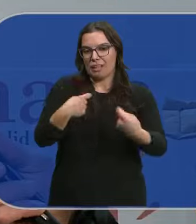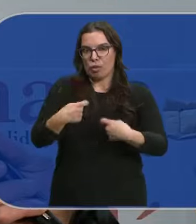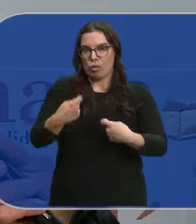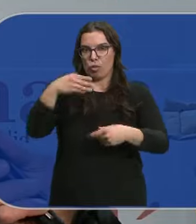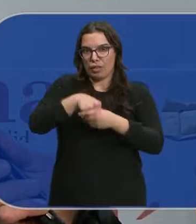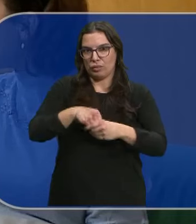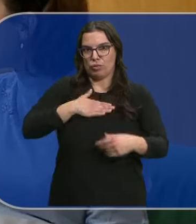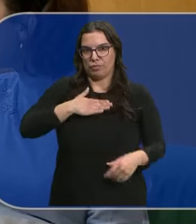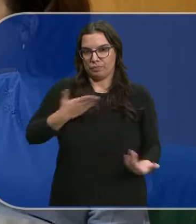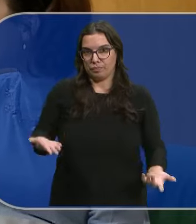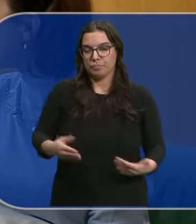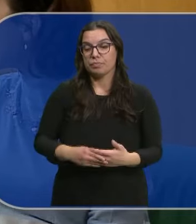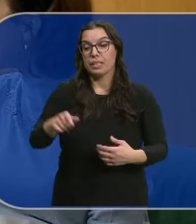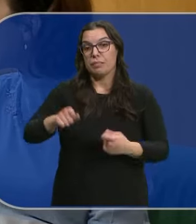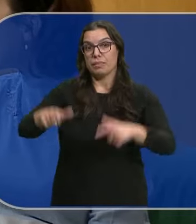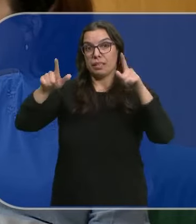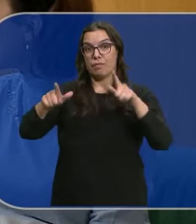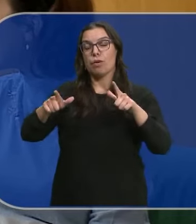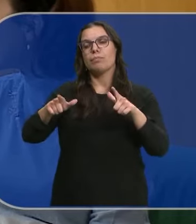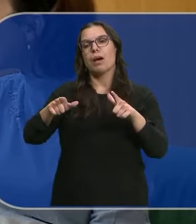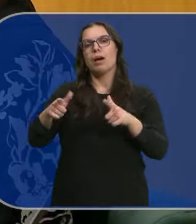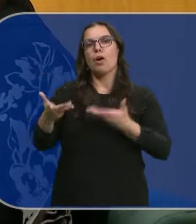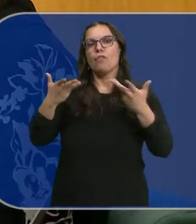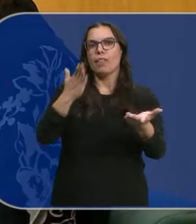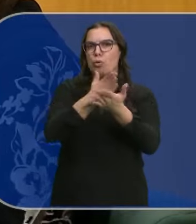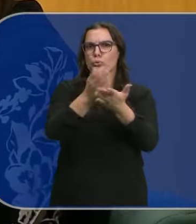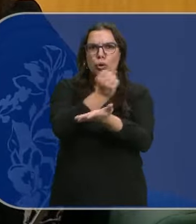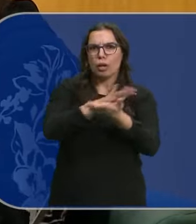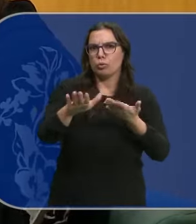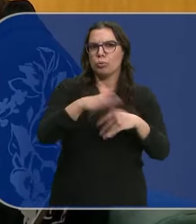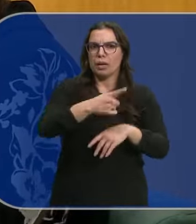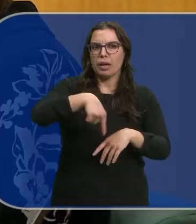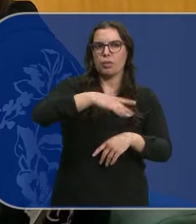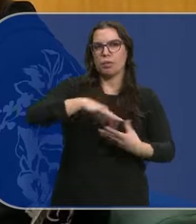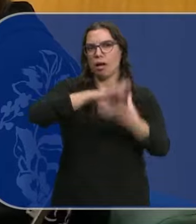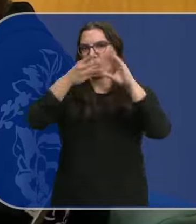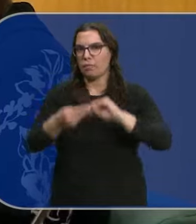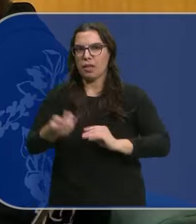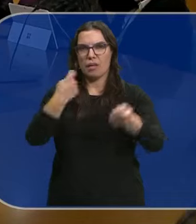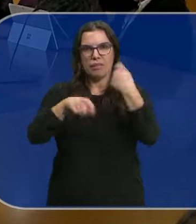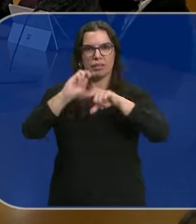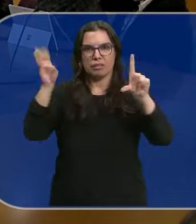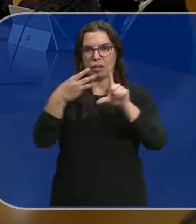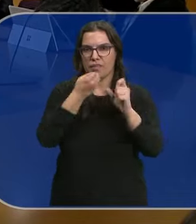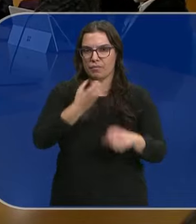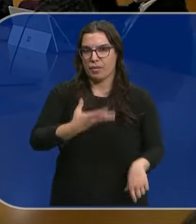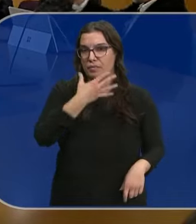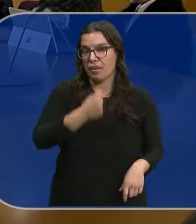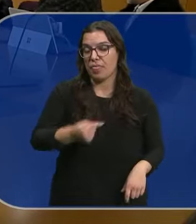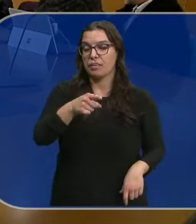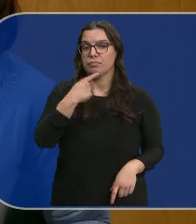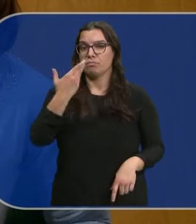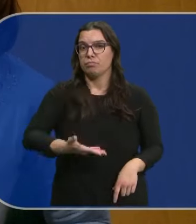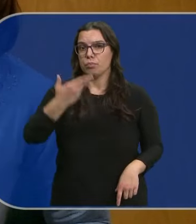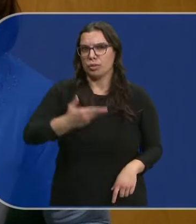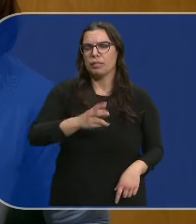las tiendas De Amazon Esta plataforma online Les aporta cursos De forma gratuita Para que consigan Adaptarse a las ventas Por internet Esta es una de